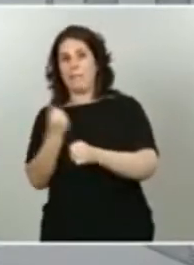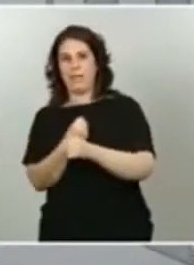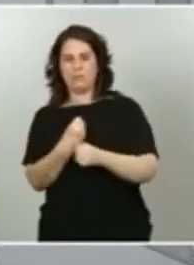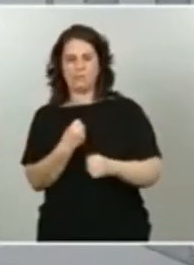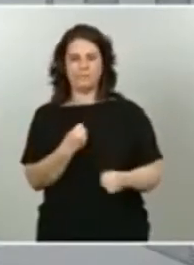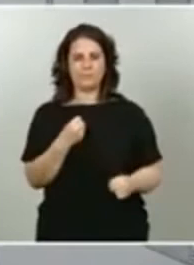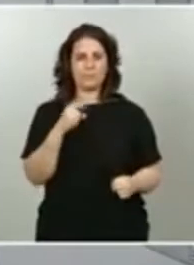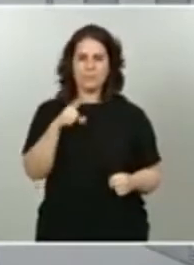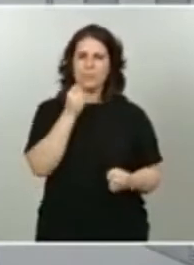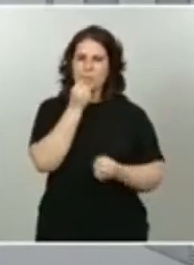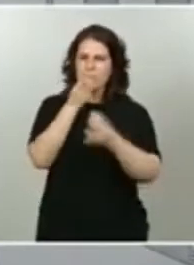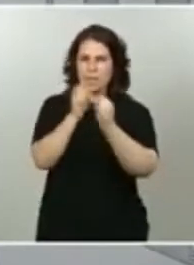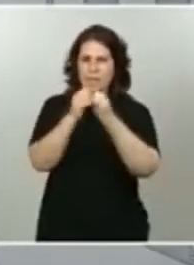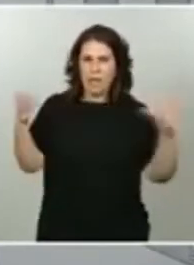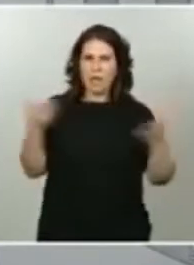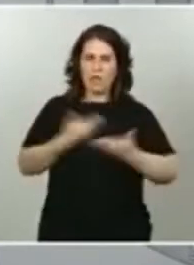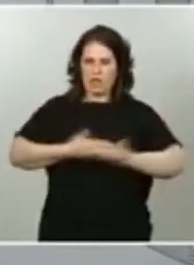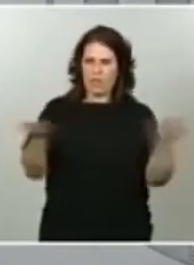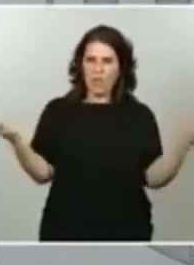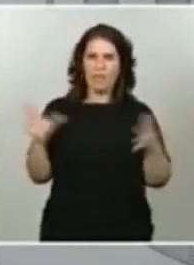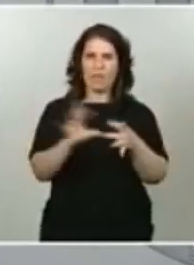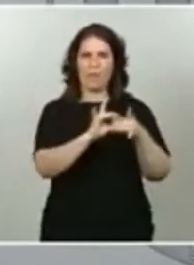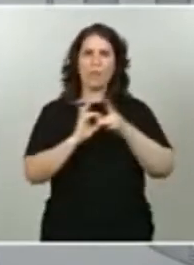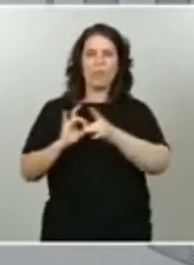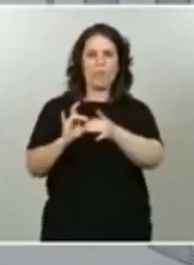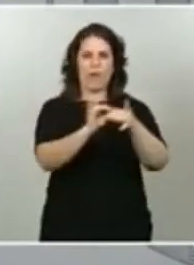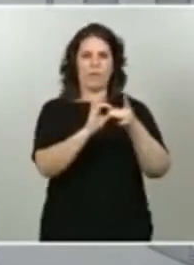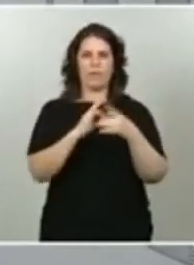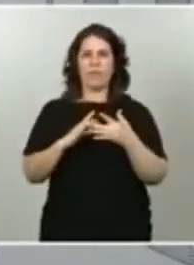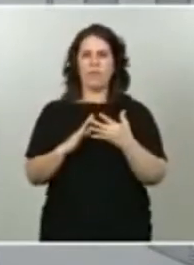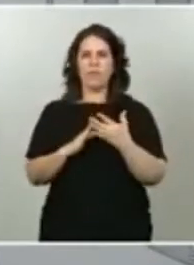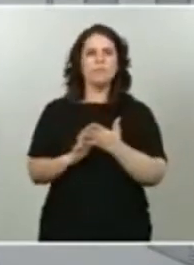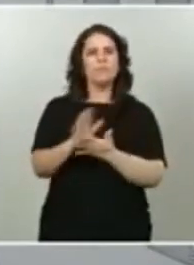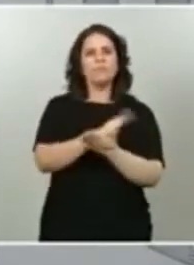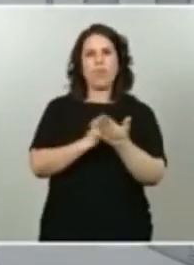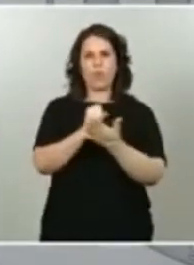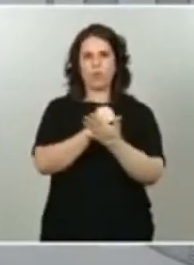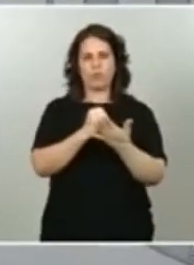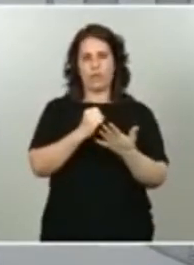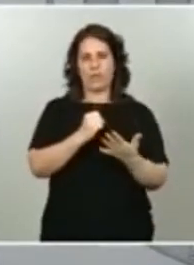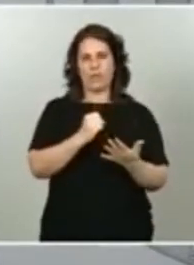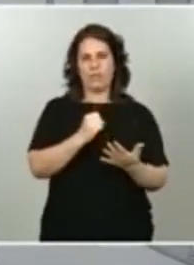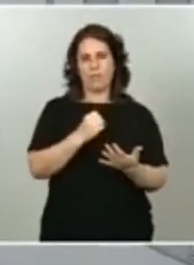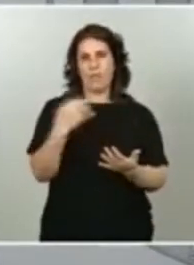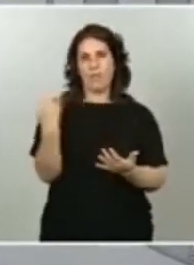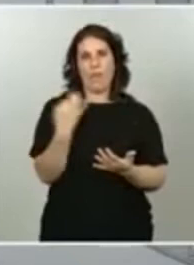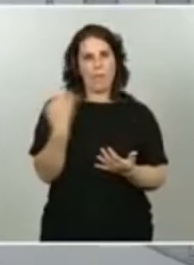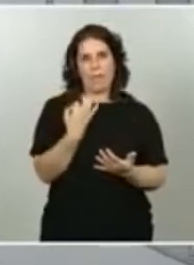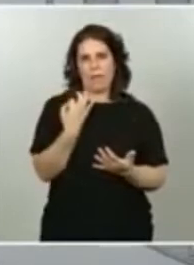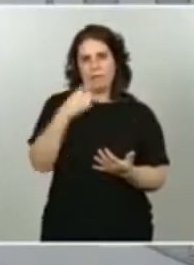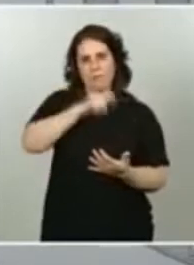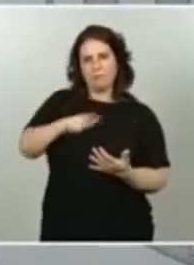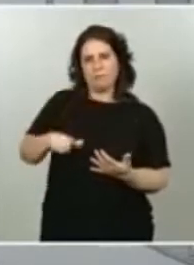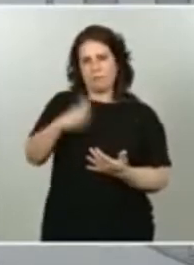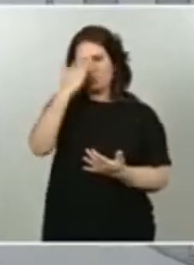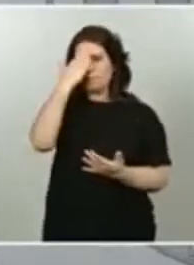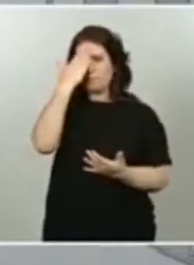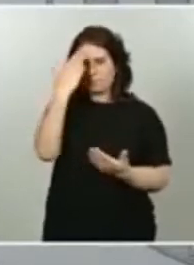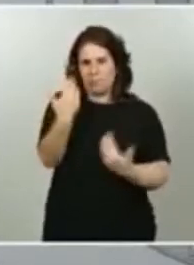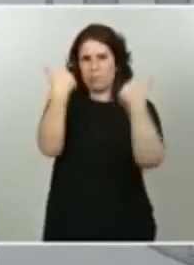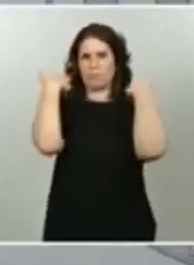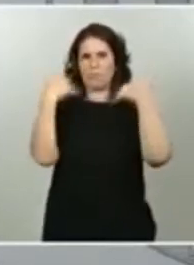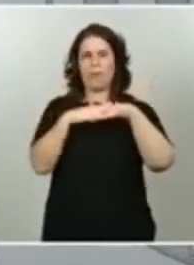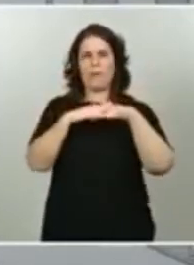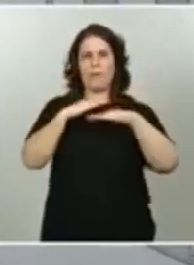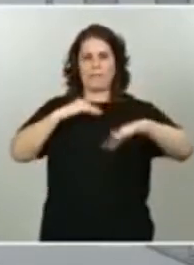unidad, de todos aquellos que tienen que ser insustituibles, imprescindibles en reactivar nuestra economía, en